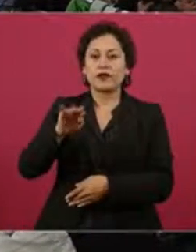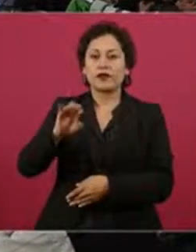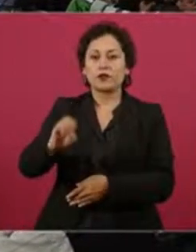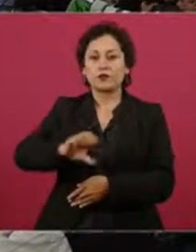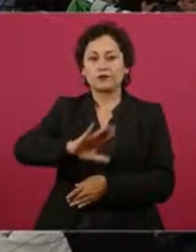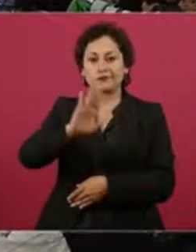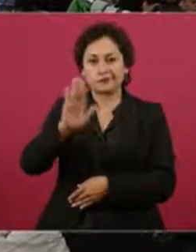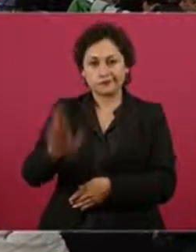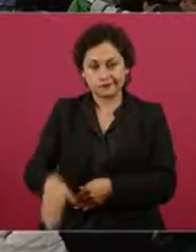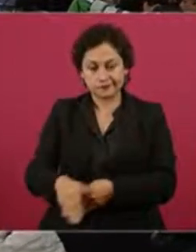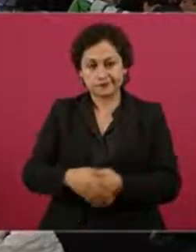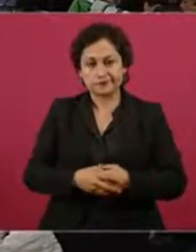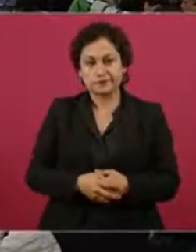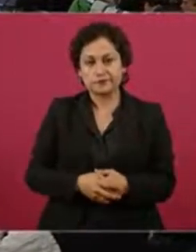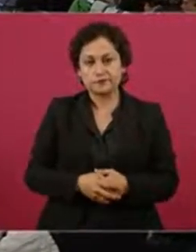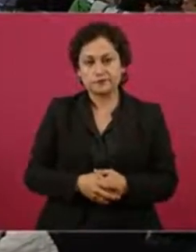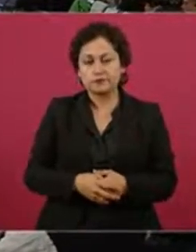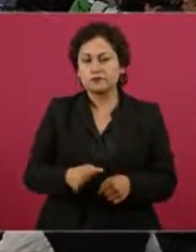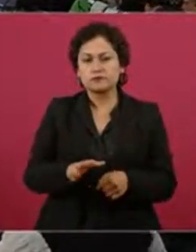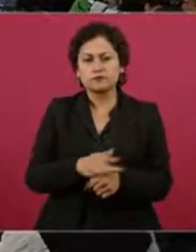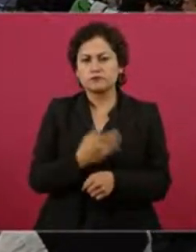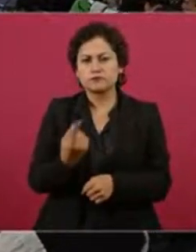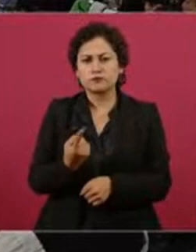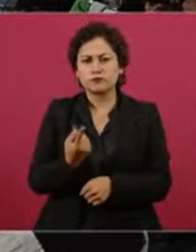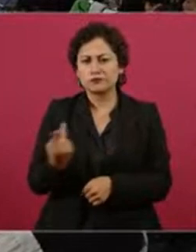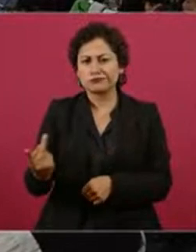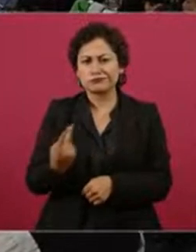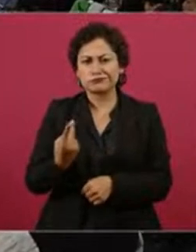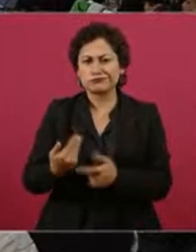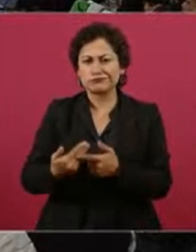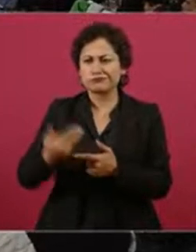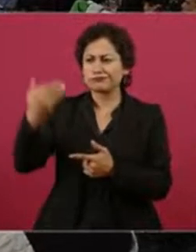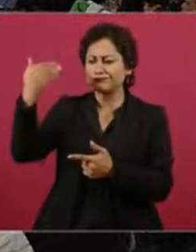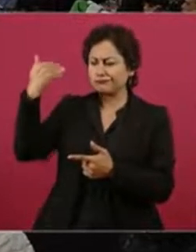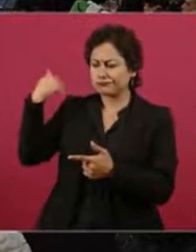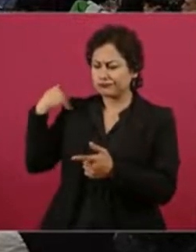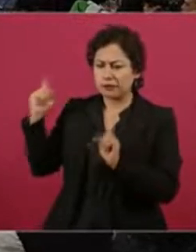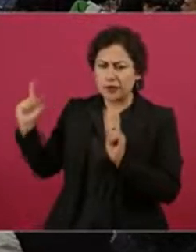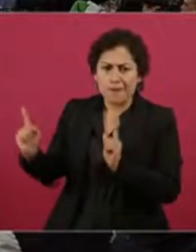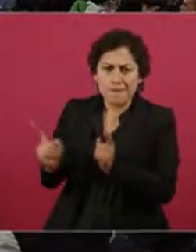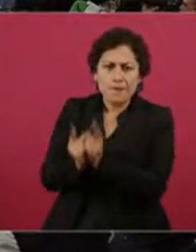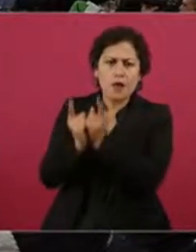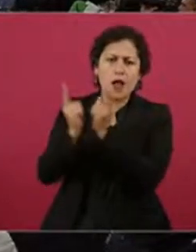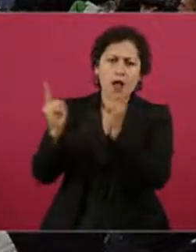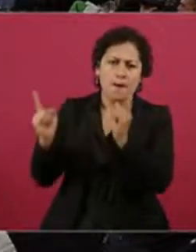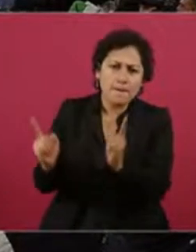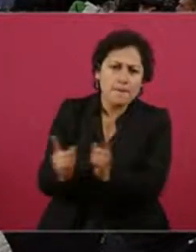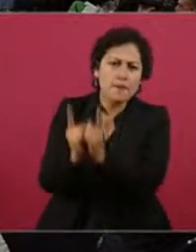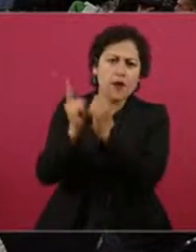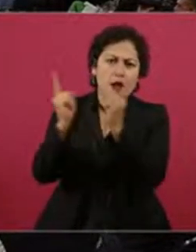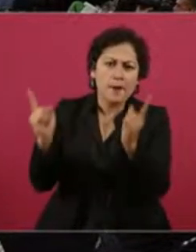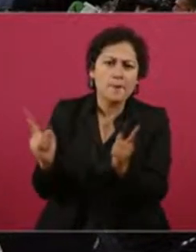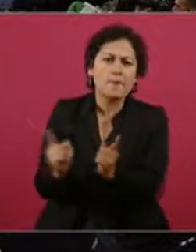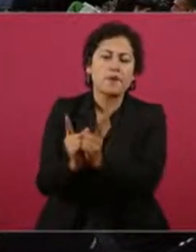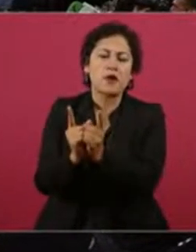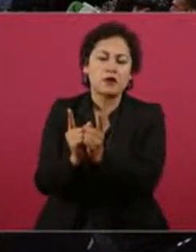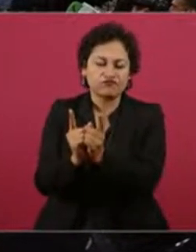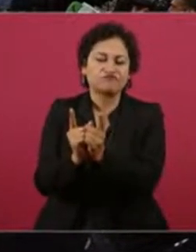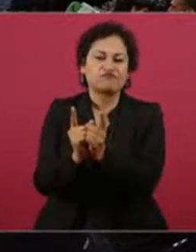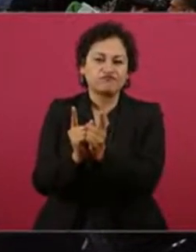con quien por mucho tiempo tuve coincidencias, las discrepancias